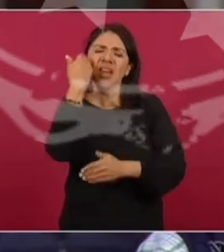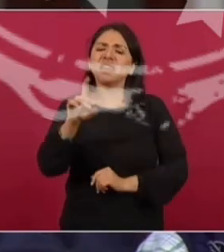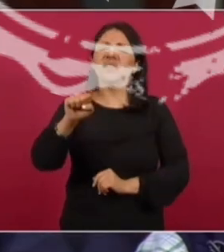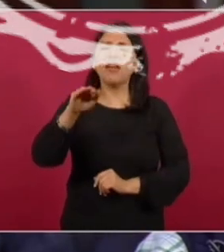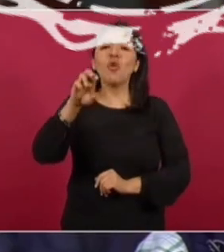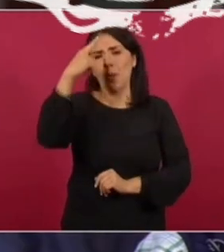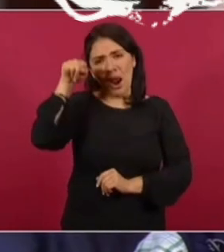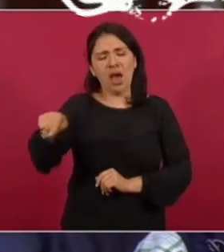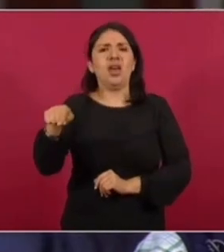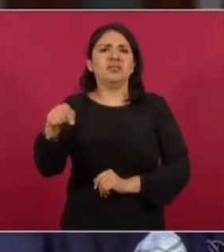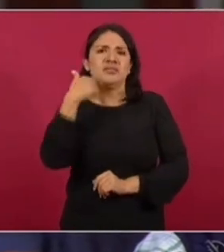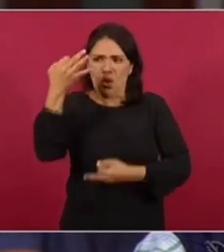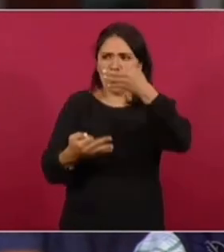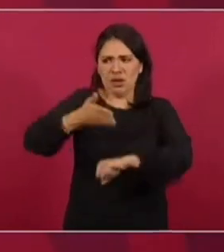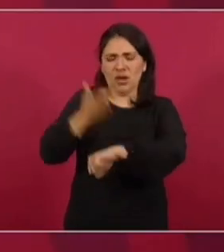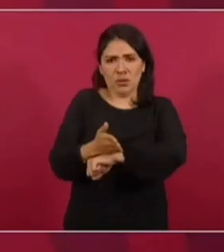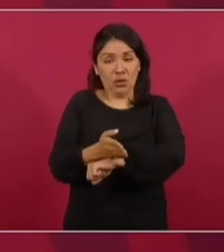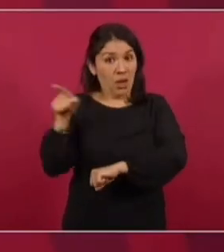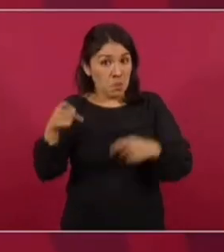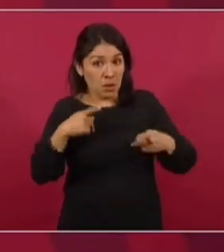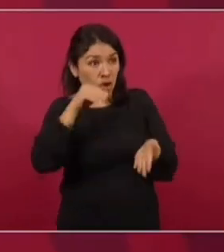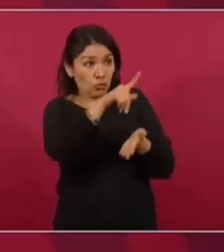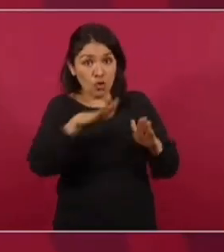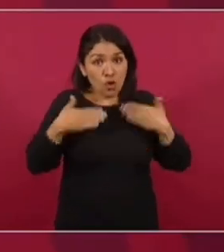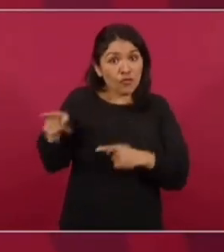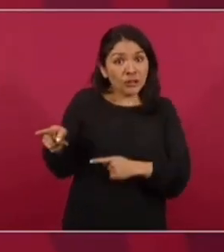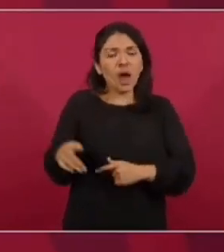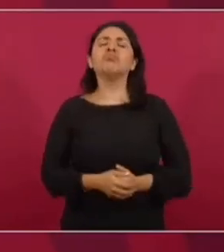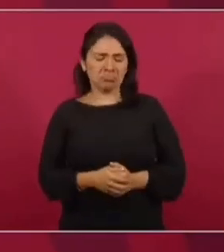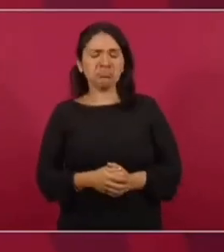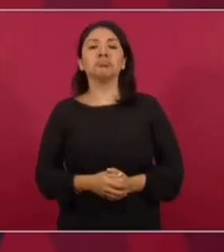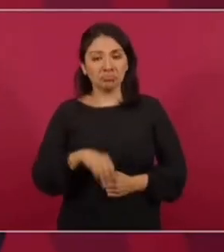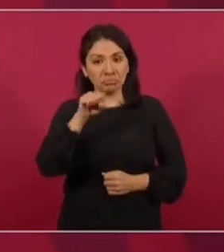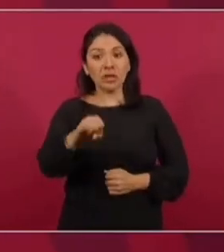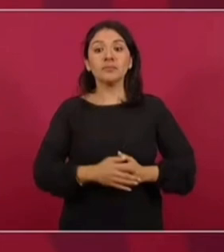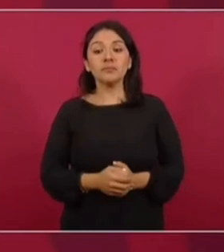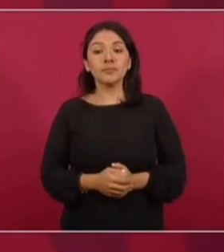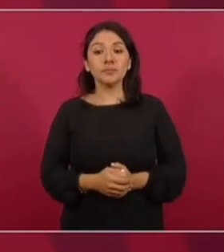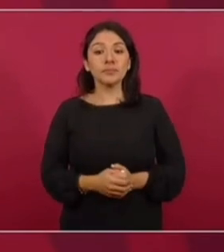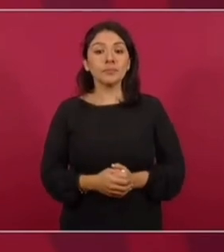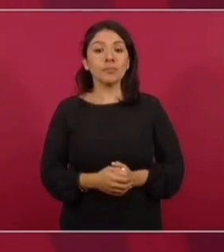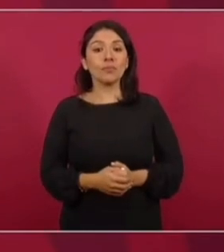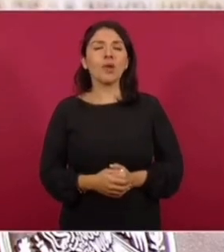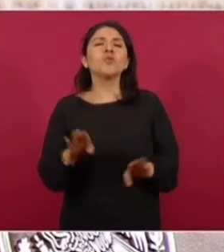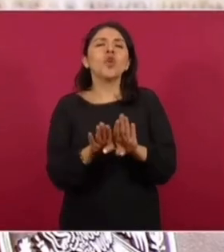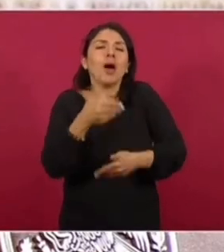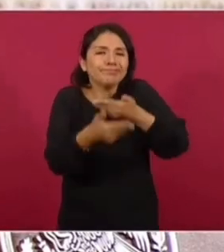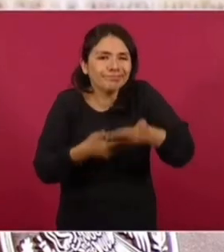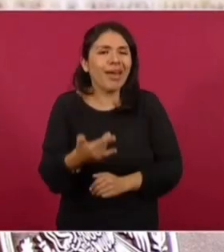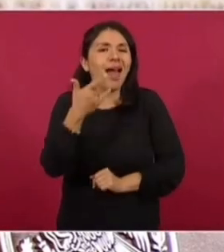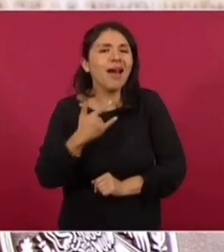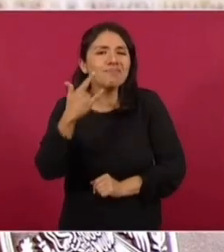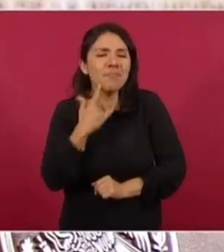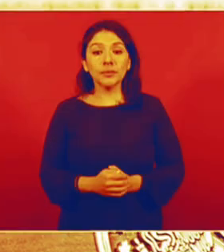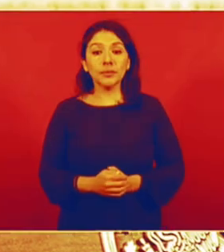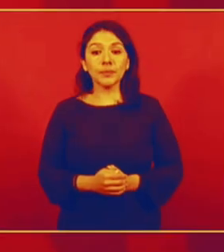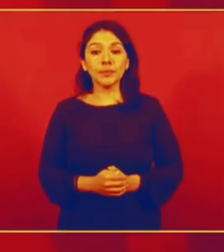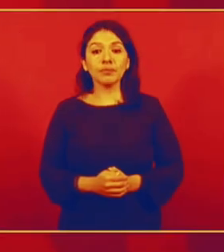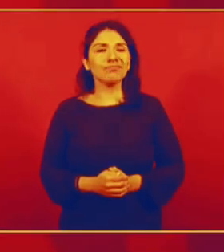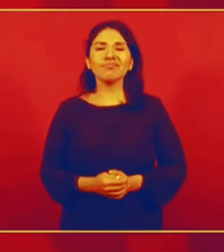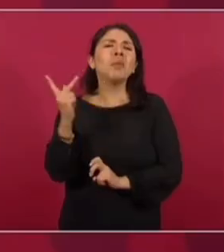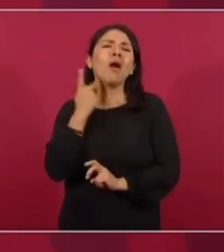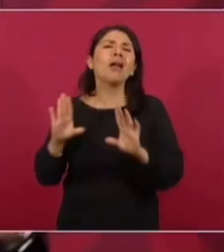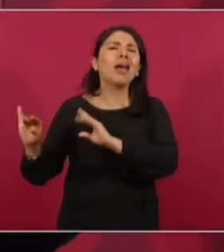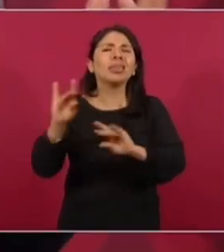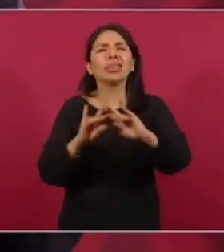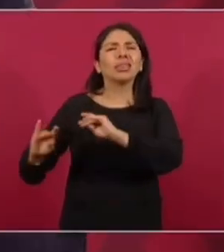¿Él sigue siendo una persona de toda su confianza? Sí. Y lo que hay detrás, pues es, para decirlo amablemente, sutilmente, es